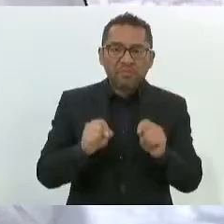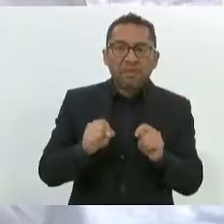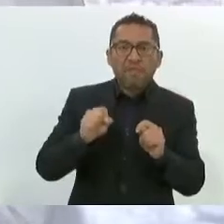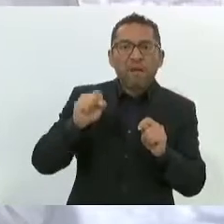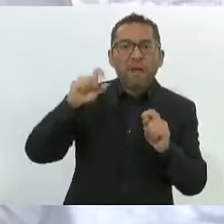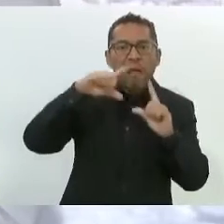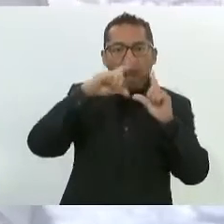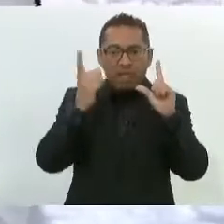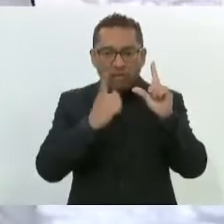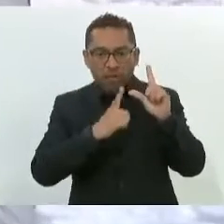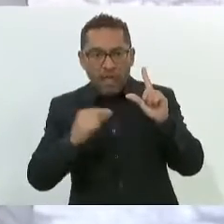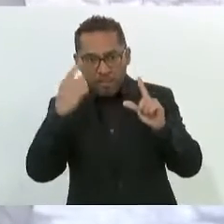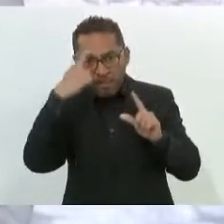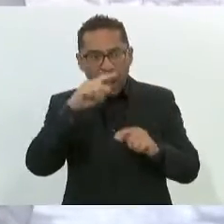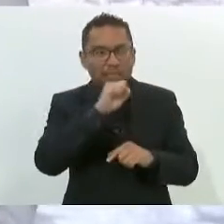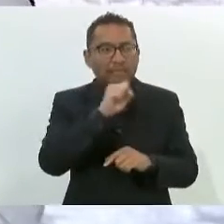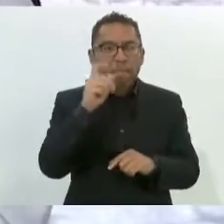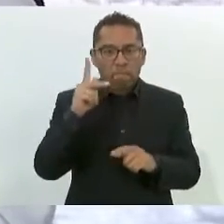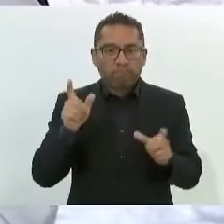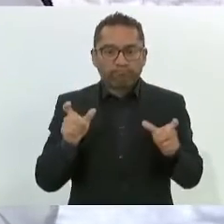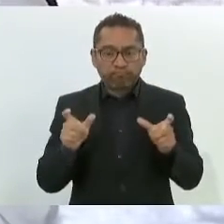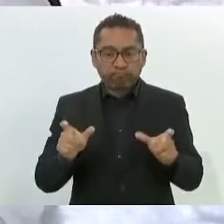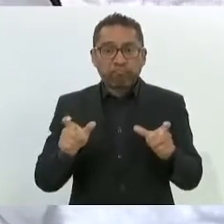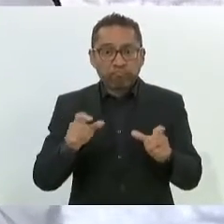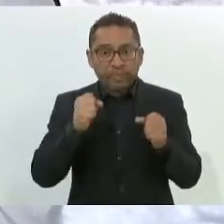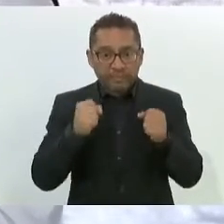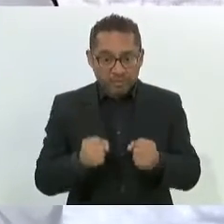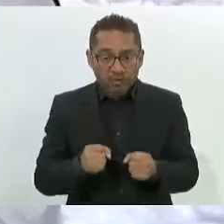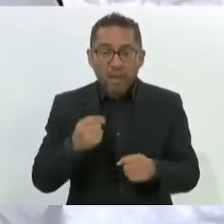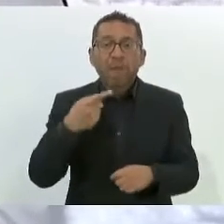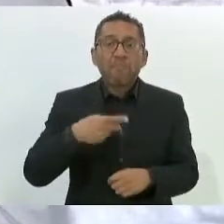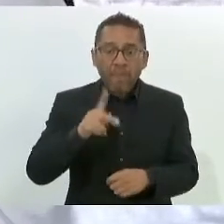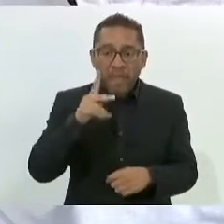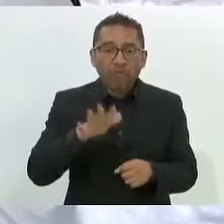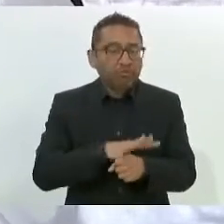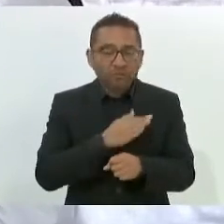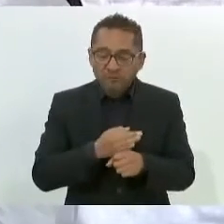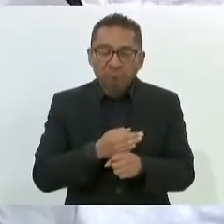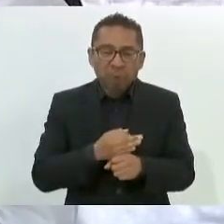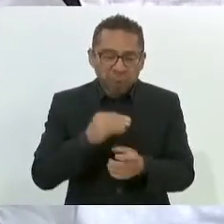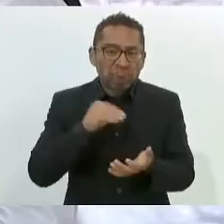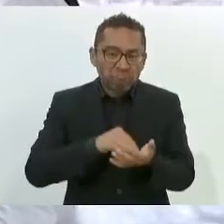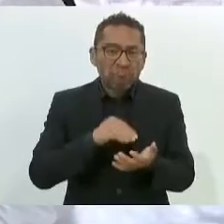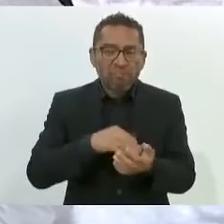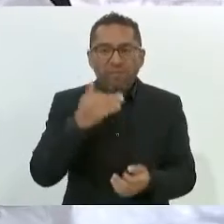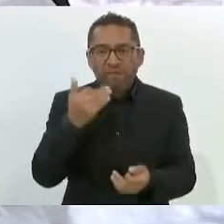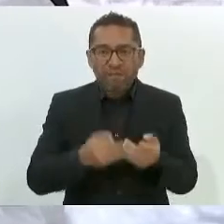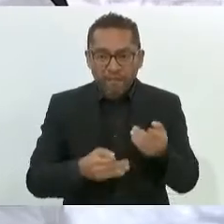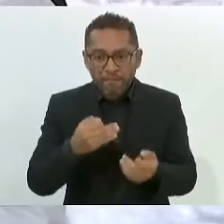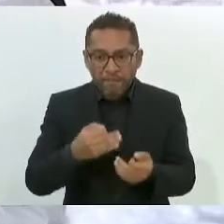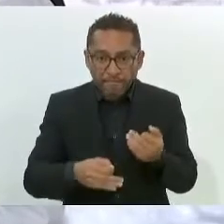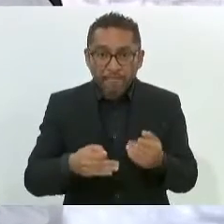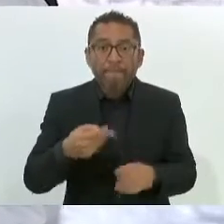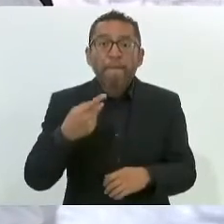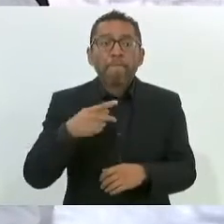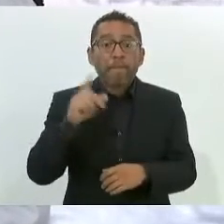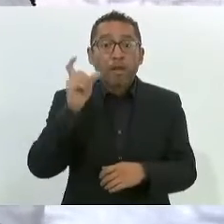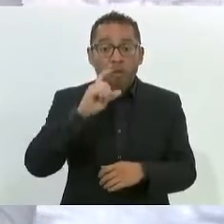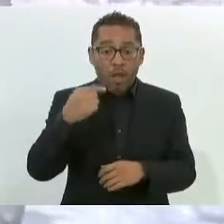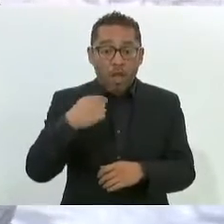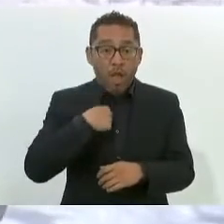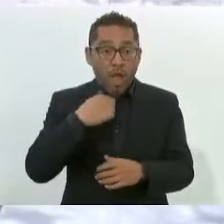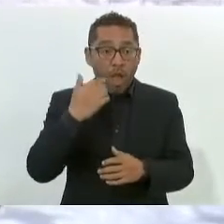Pero evidentemente que aún sigue siendo insuficiente y me falta, antes de concluir la